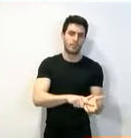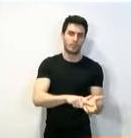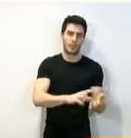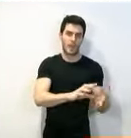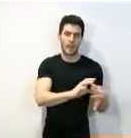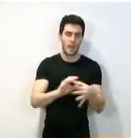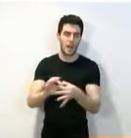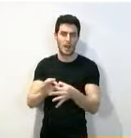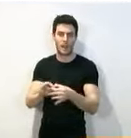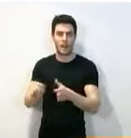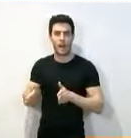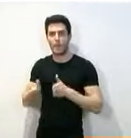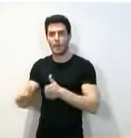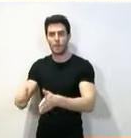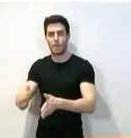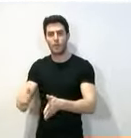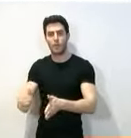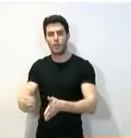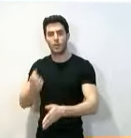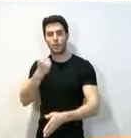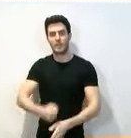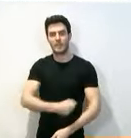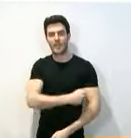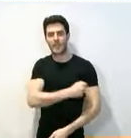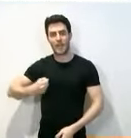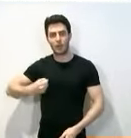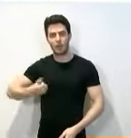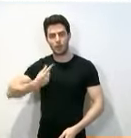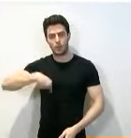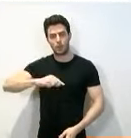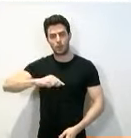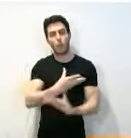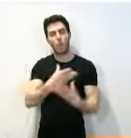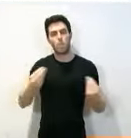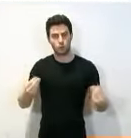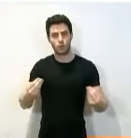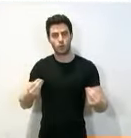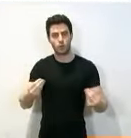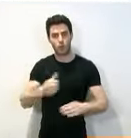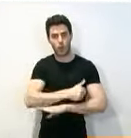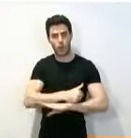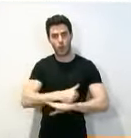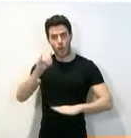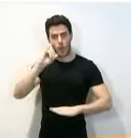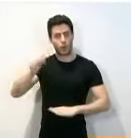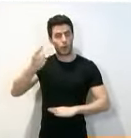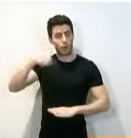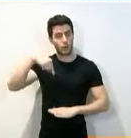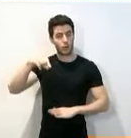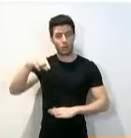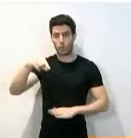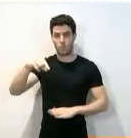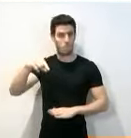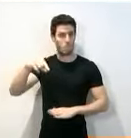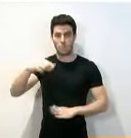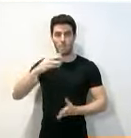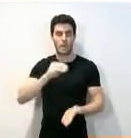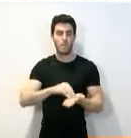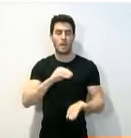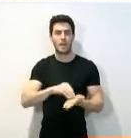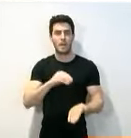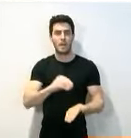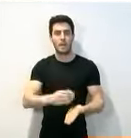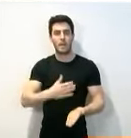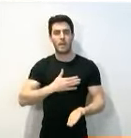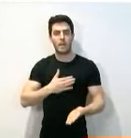Camino de Santiago. Somos muchos, los riojanos y las riojanas, que desconocemos en muchas ocasiones el